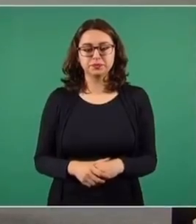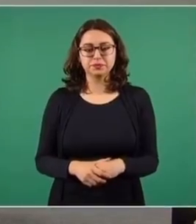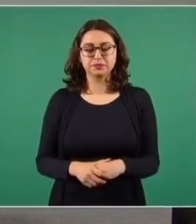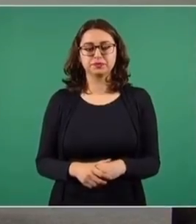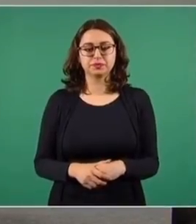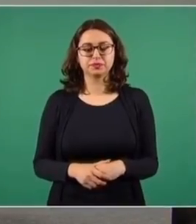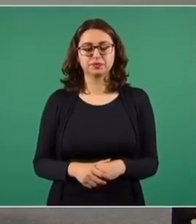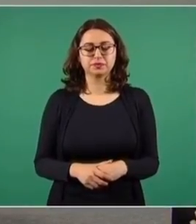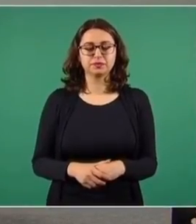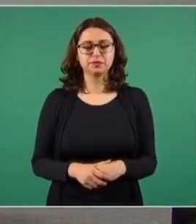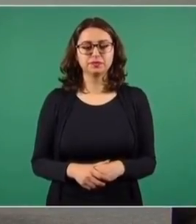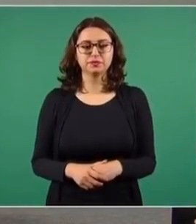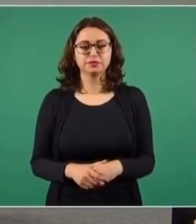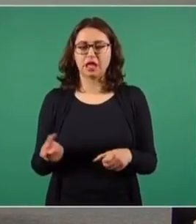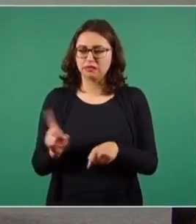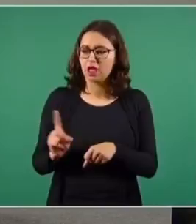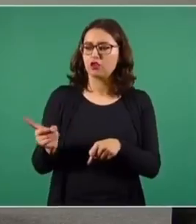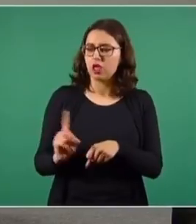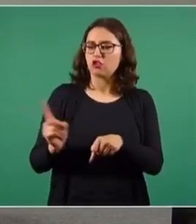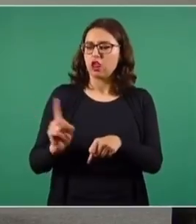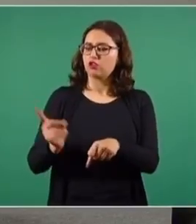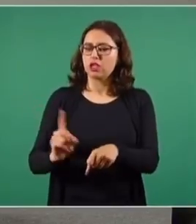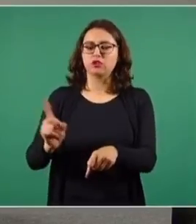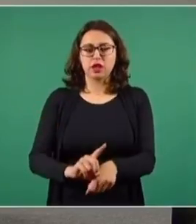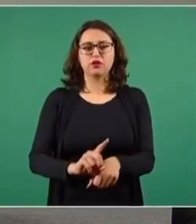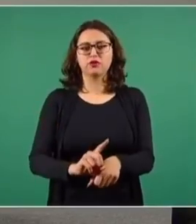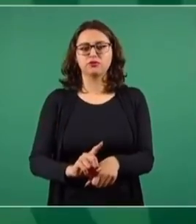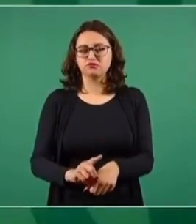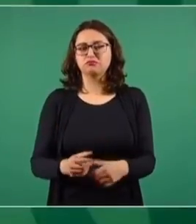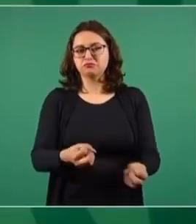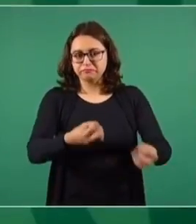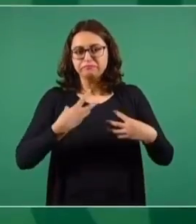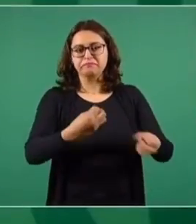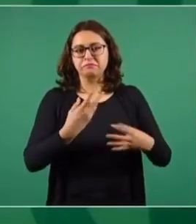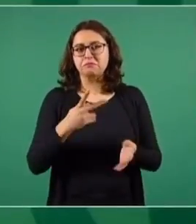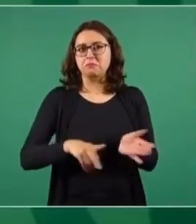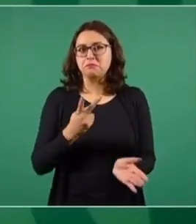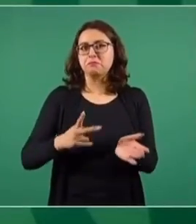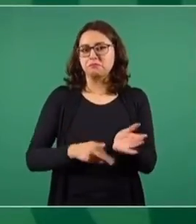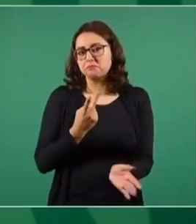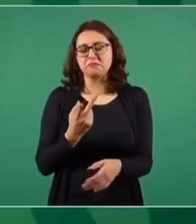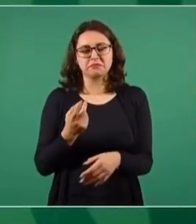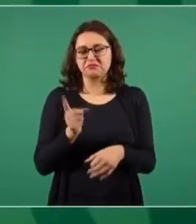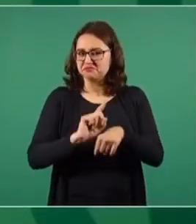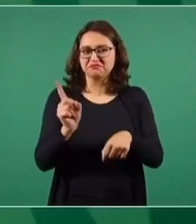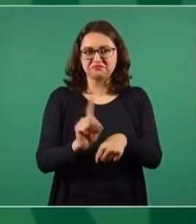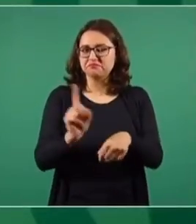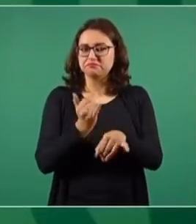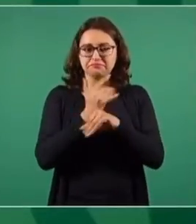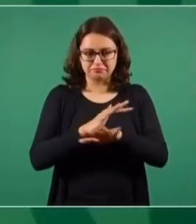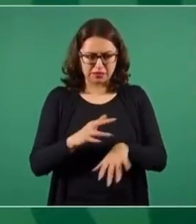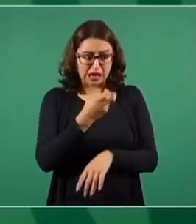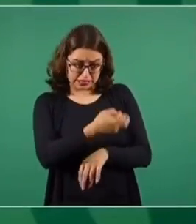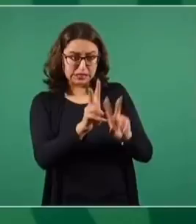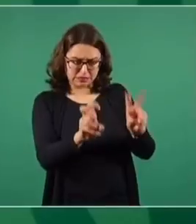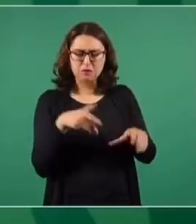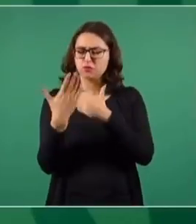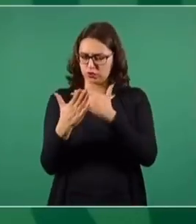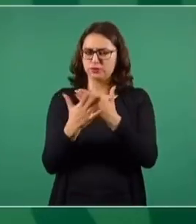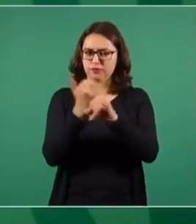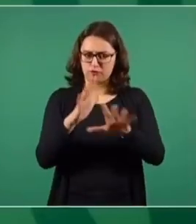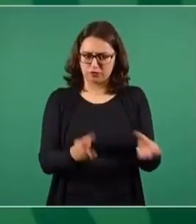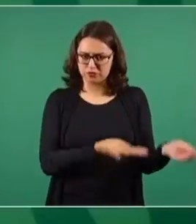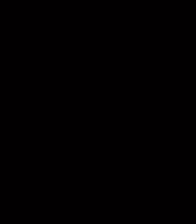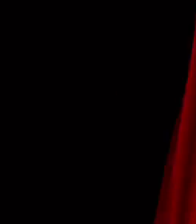un promedio de dos informes diarios. De la Secretaría de la Defensa. Entonces, nos van a entregar un informe sobre esto